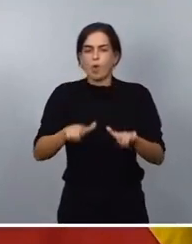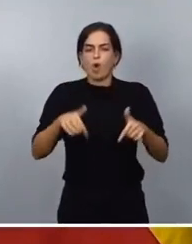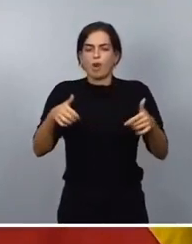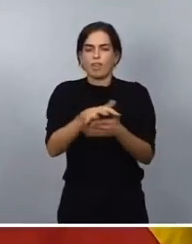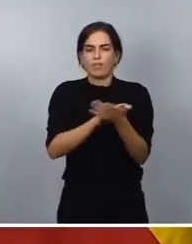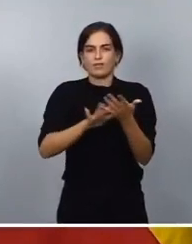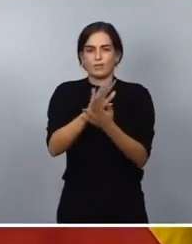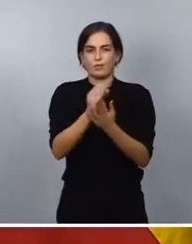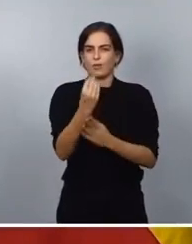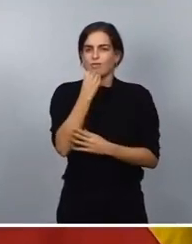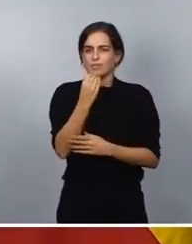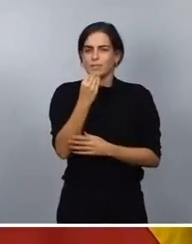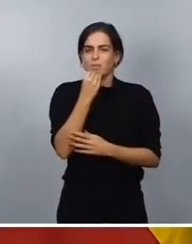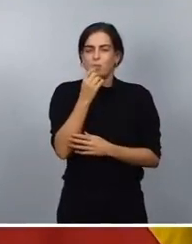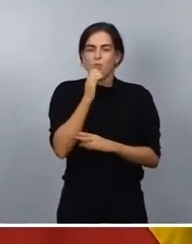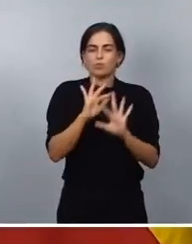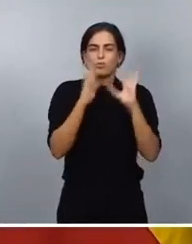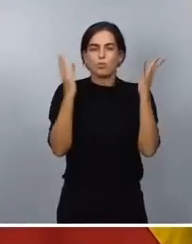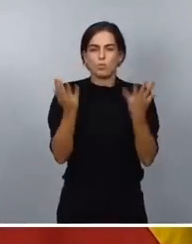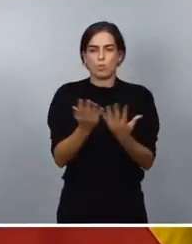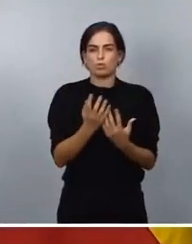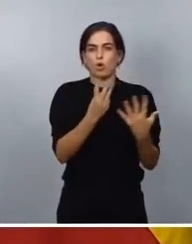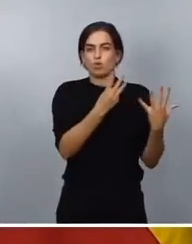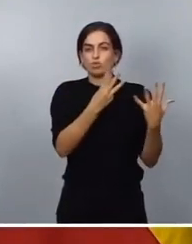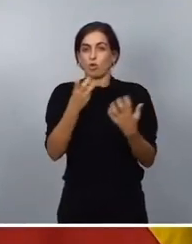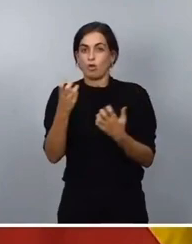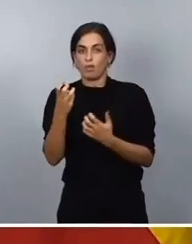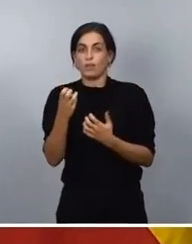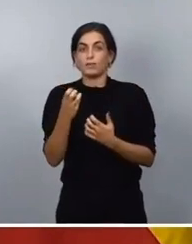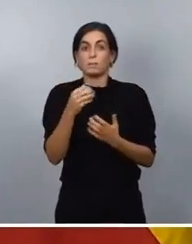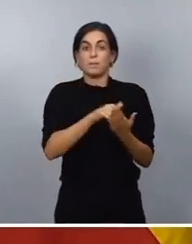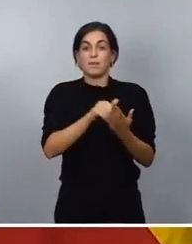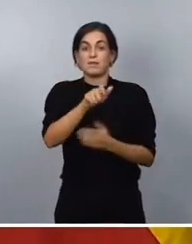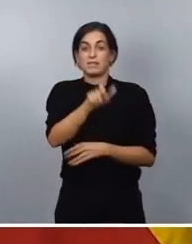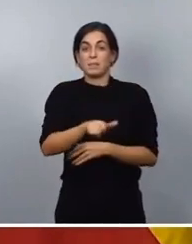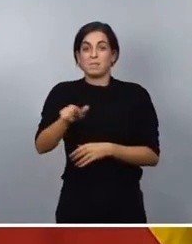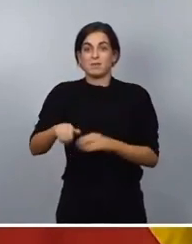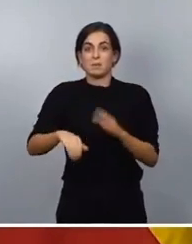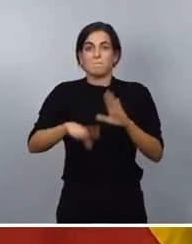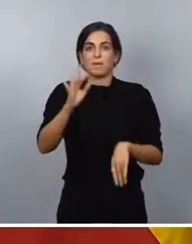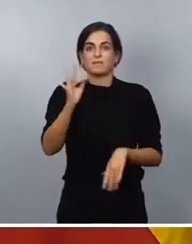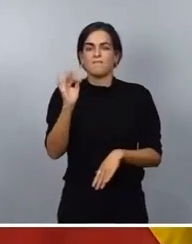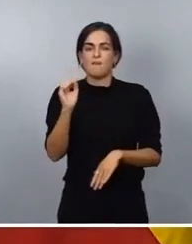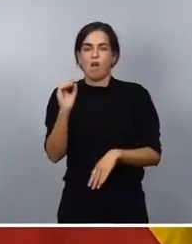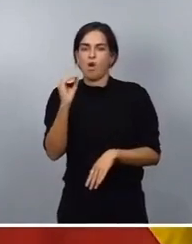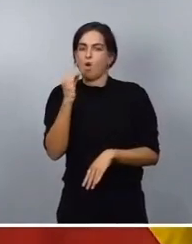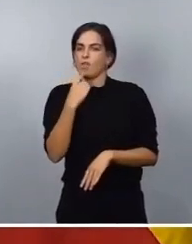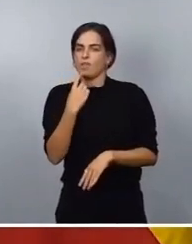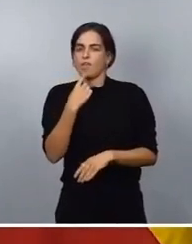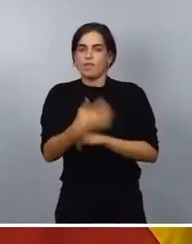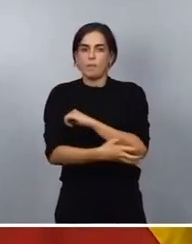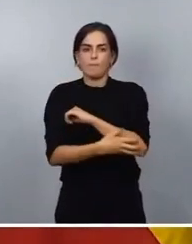mundo donde más de 800 millones de personas, según la FAO, pasan hambre, más de 1